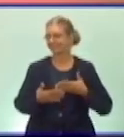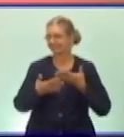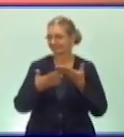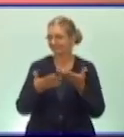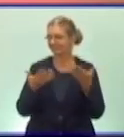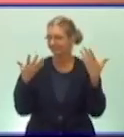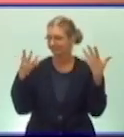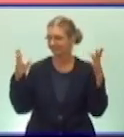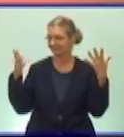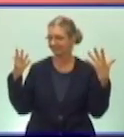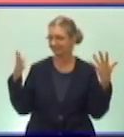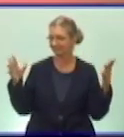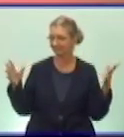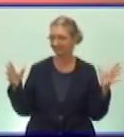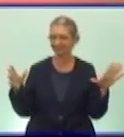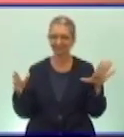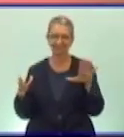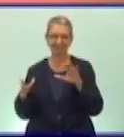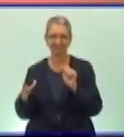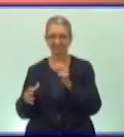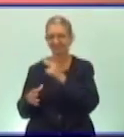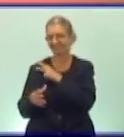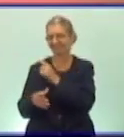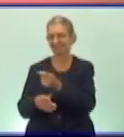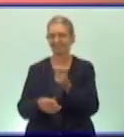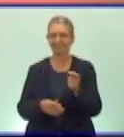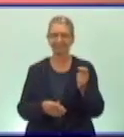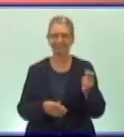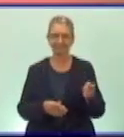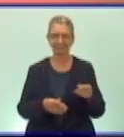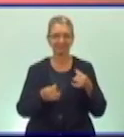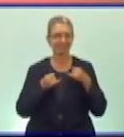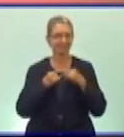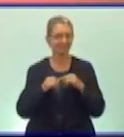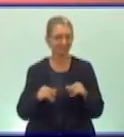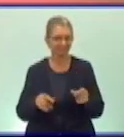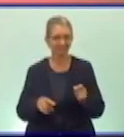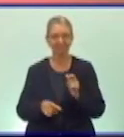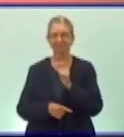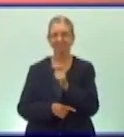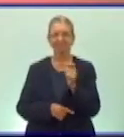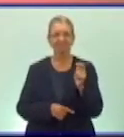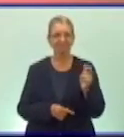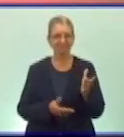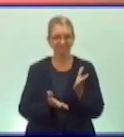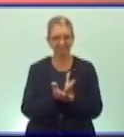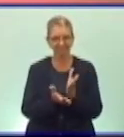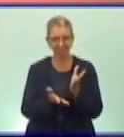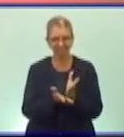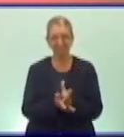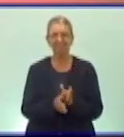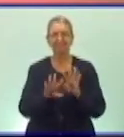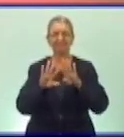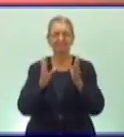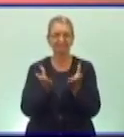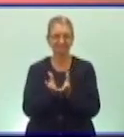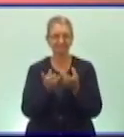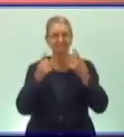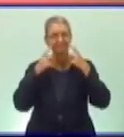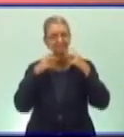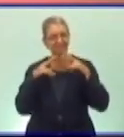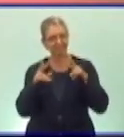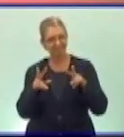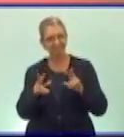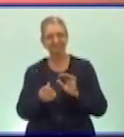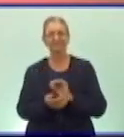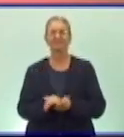nuestro saludo a todos los docentes que orientan o imparten la asignatura El Mundo en que Vivimos.